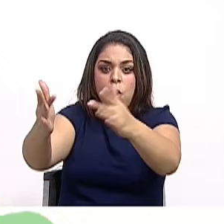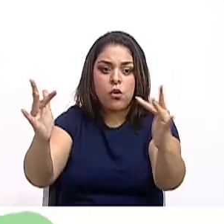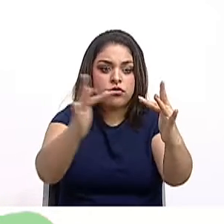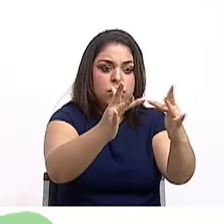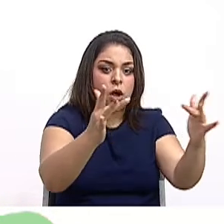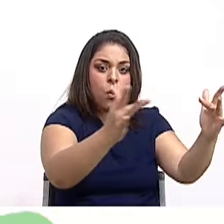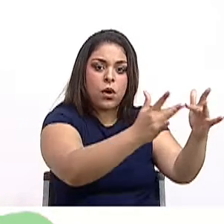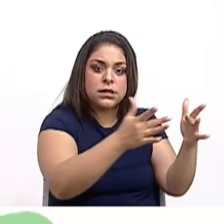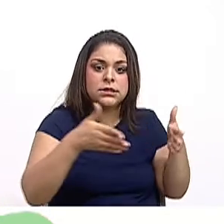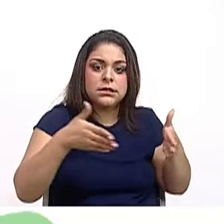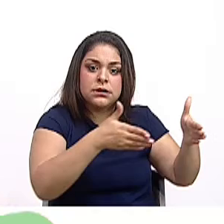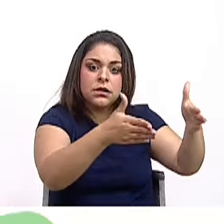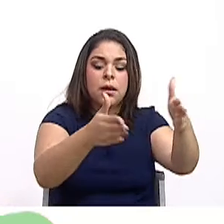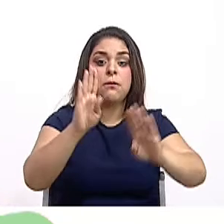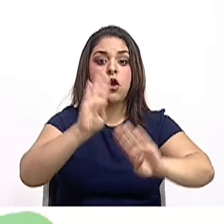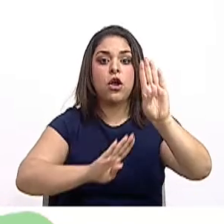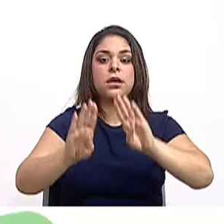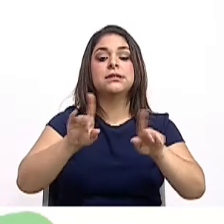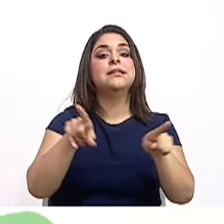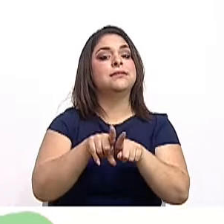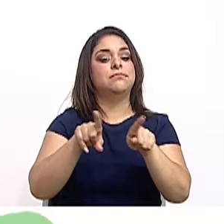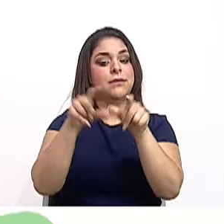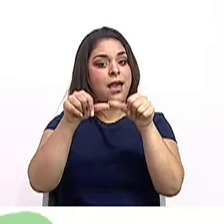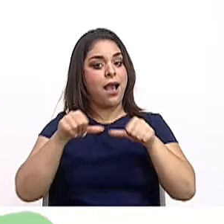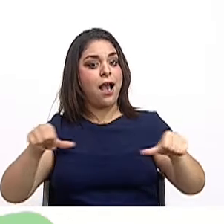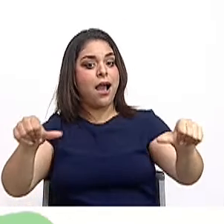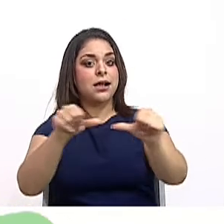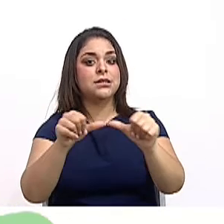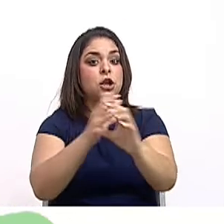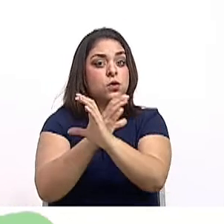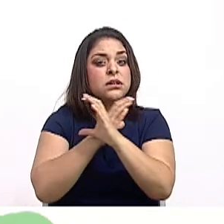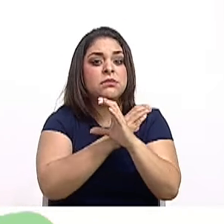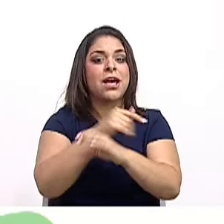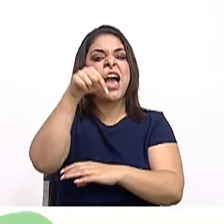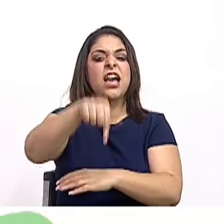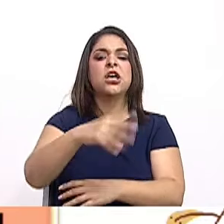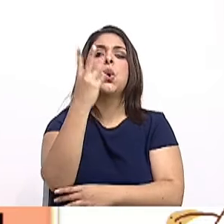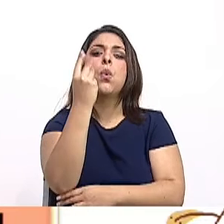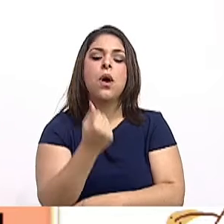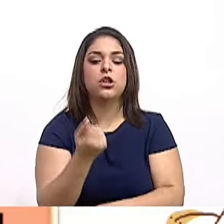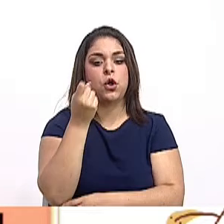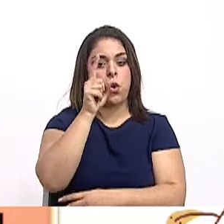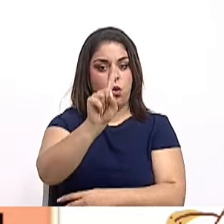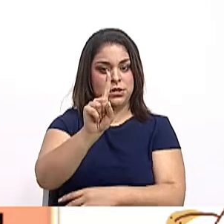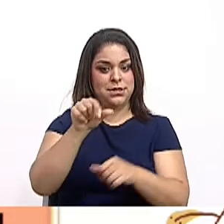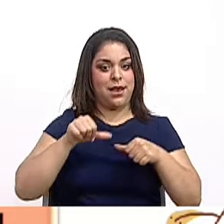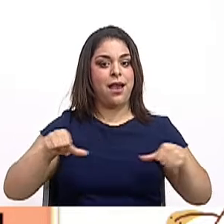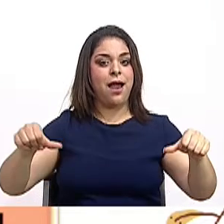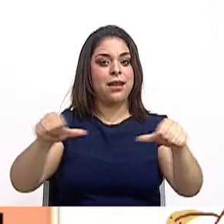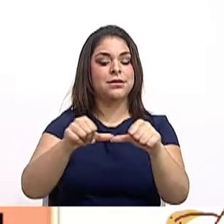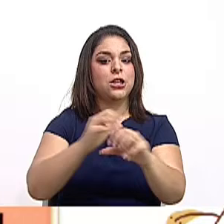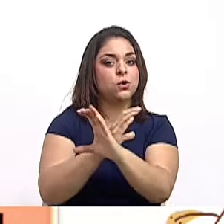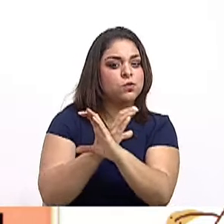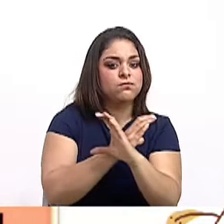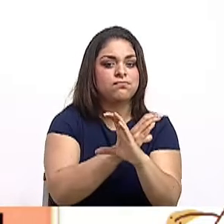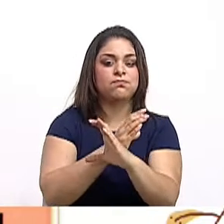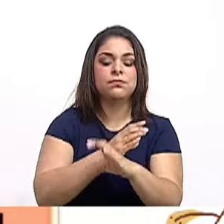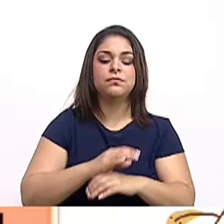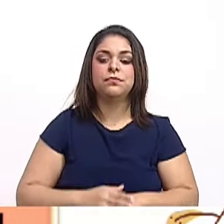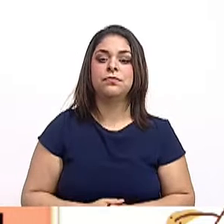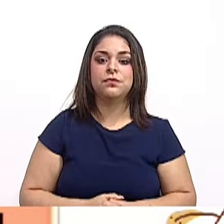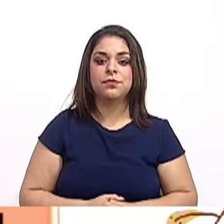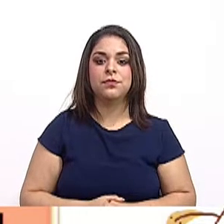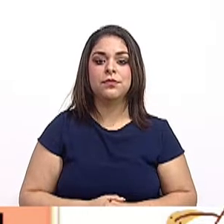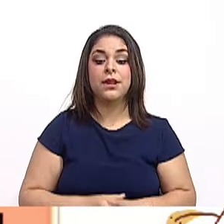de conservación, que dijimos que en nuestro país eran 11 áreas de conservación. Las áreas de